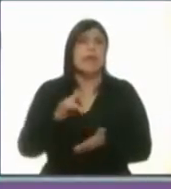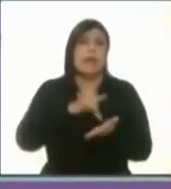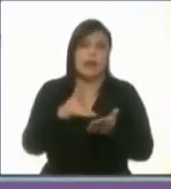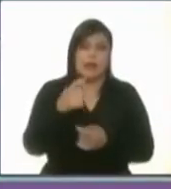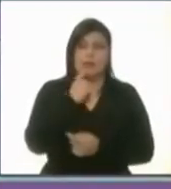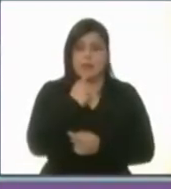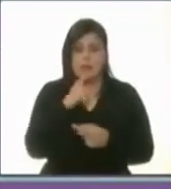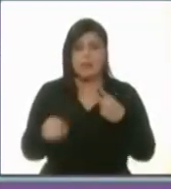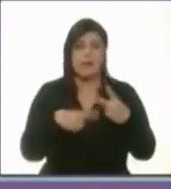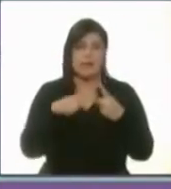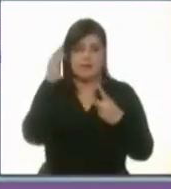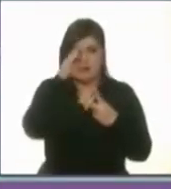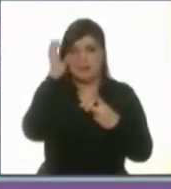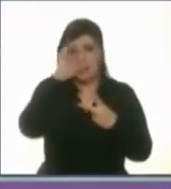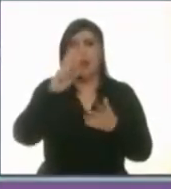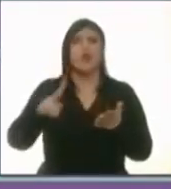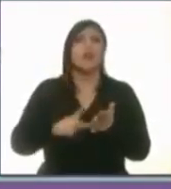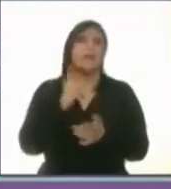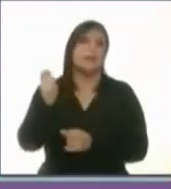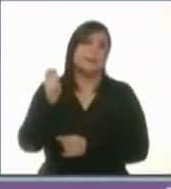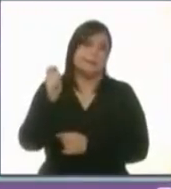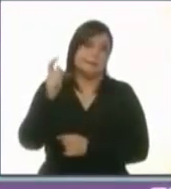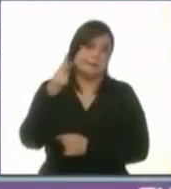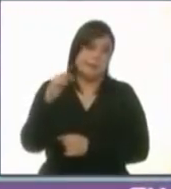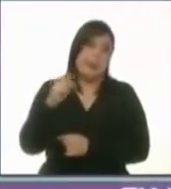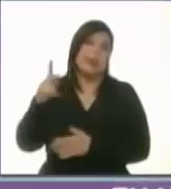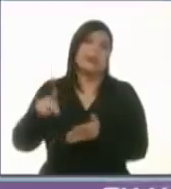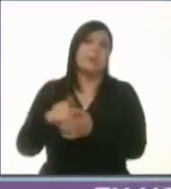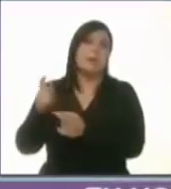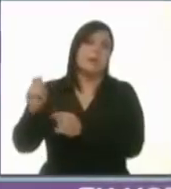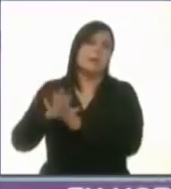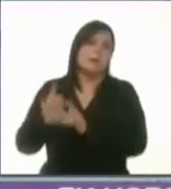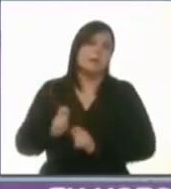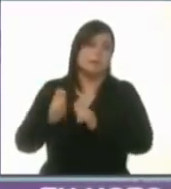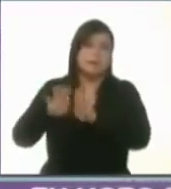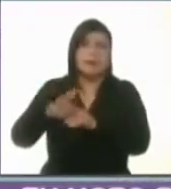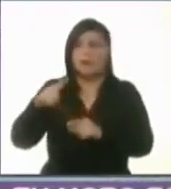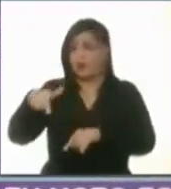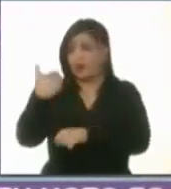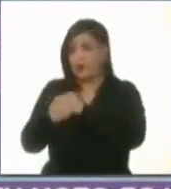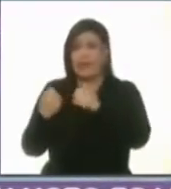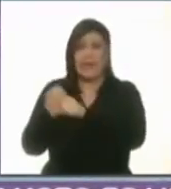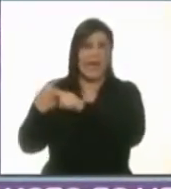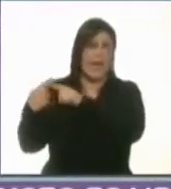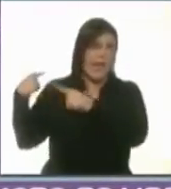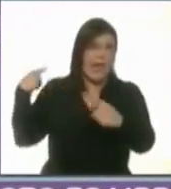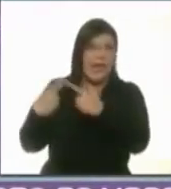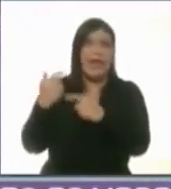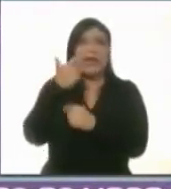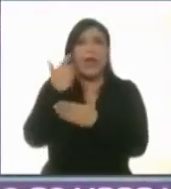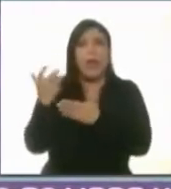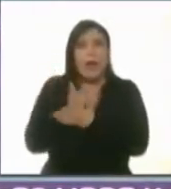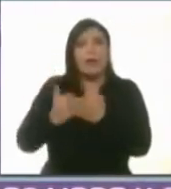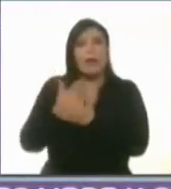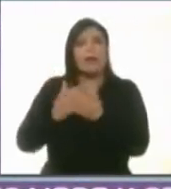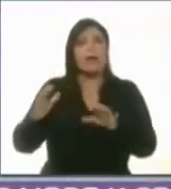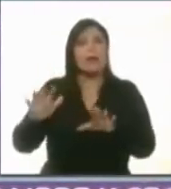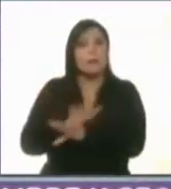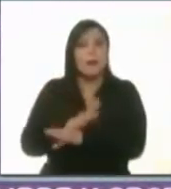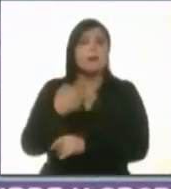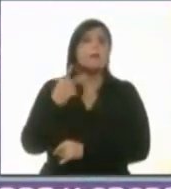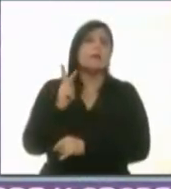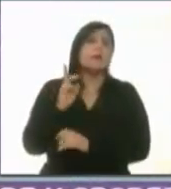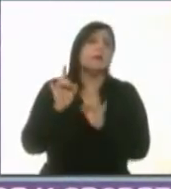Felipe Calderón regresó el PRI otra vez después de 12 años donde el país quería cambiar nuestro humanismo es